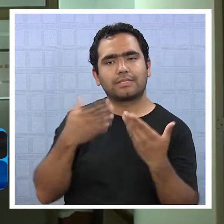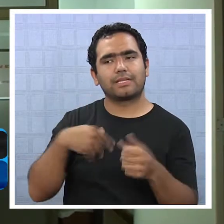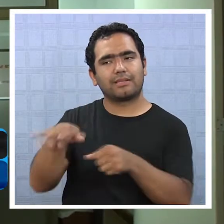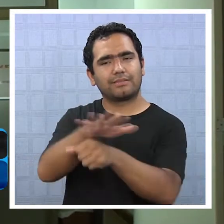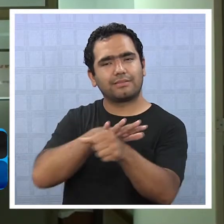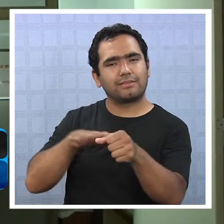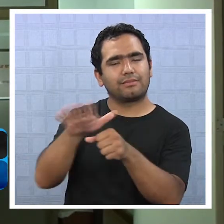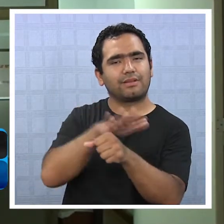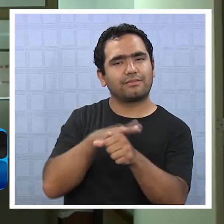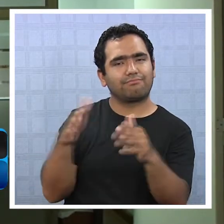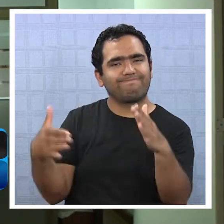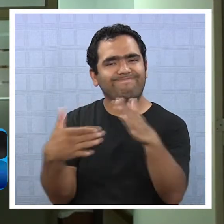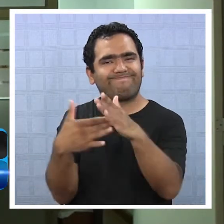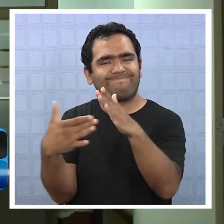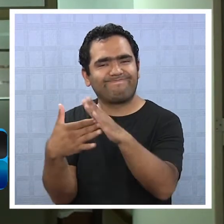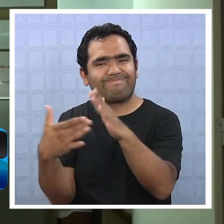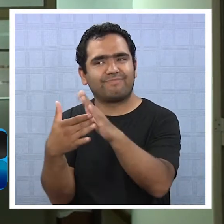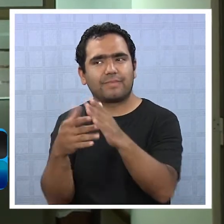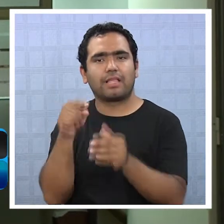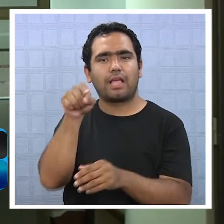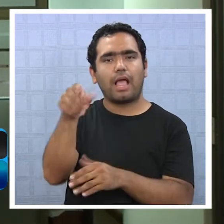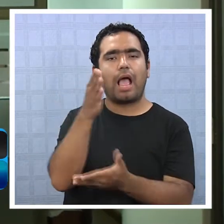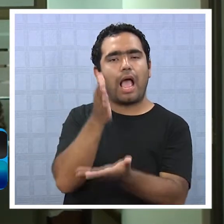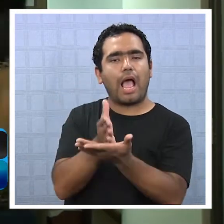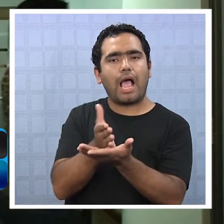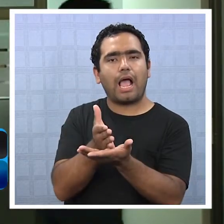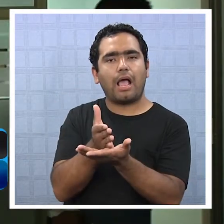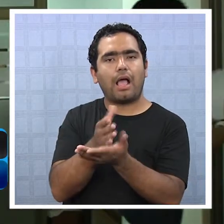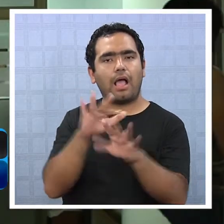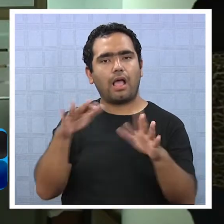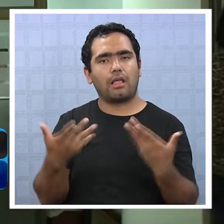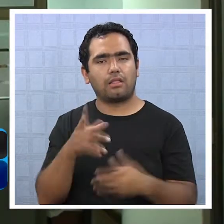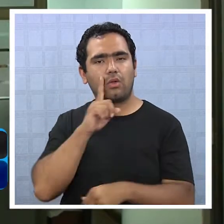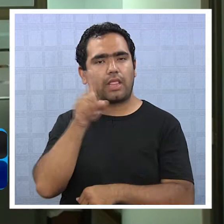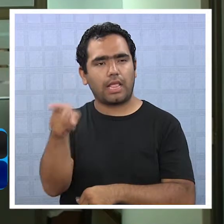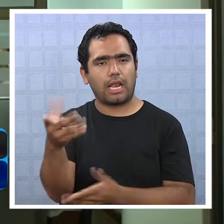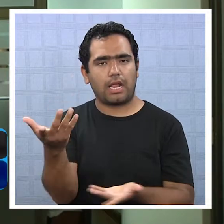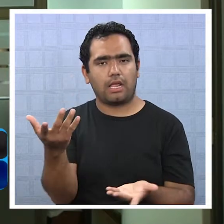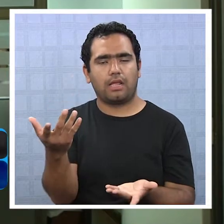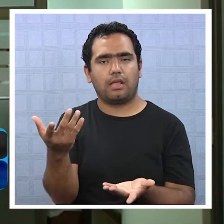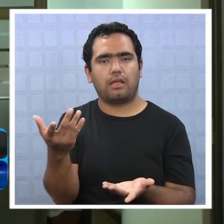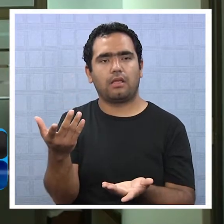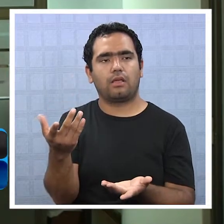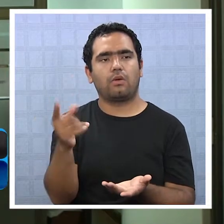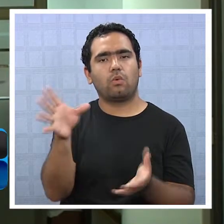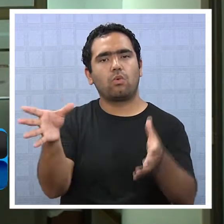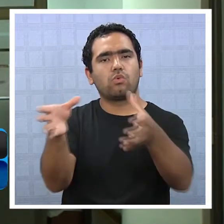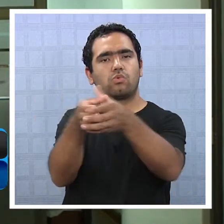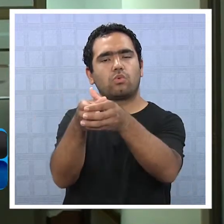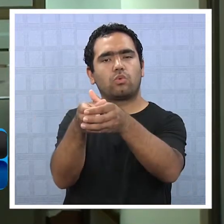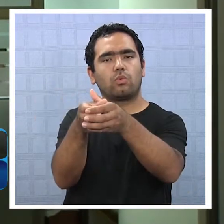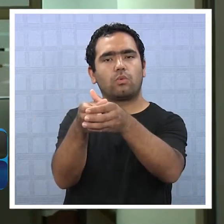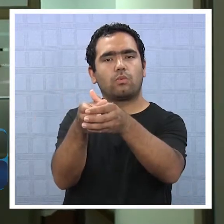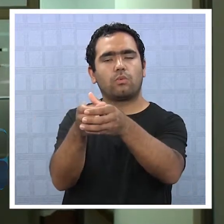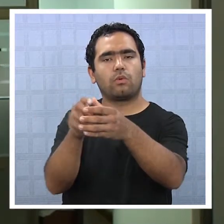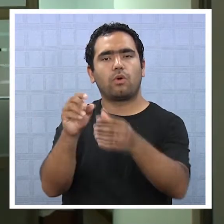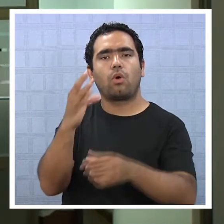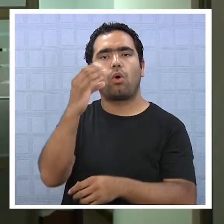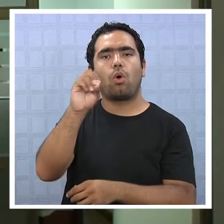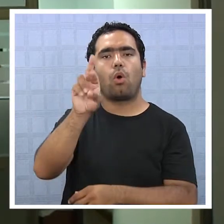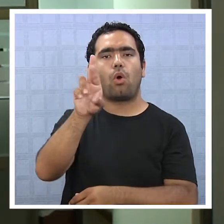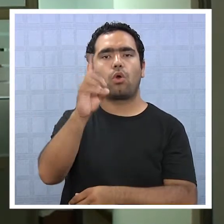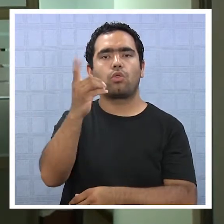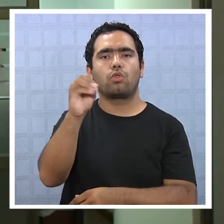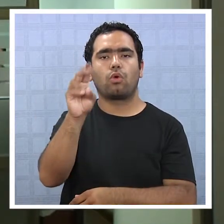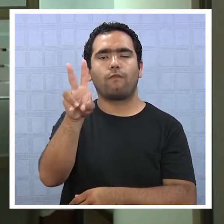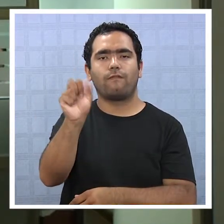conversando, la situación está bastante trabada, en este momento tiene un equipo